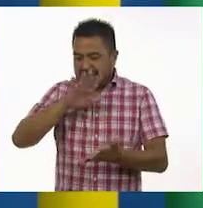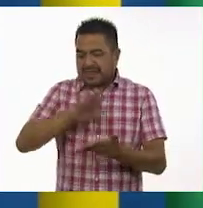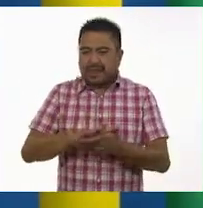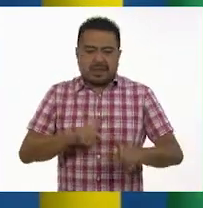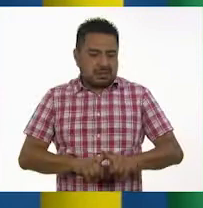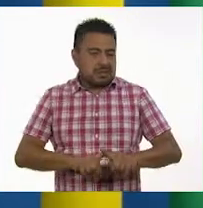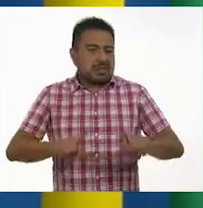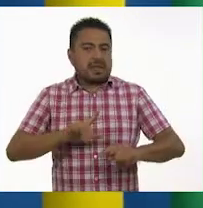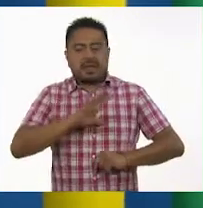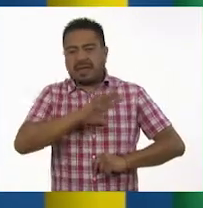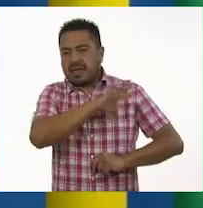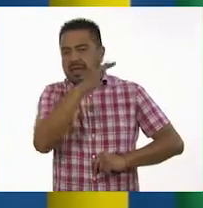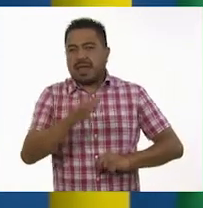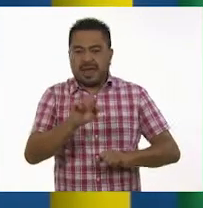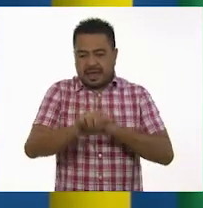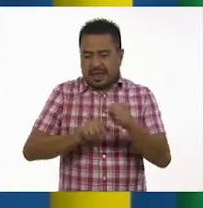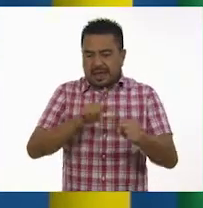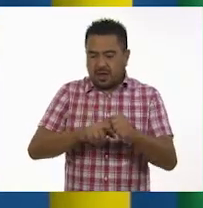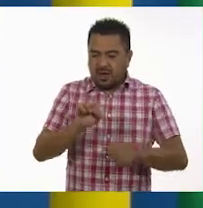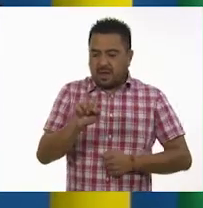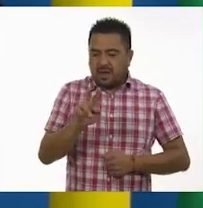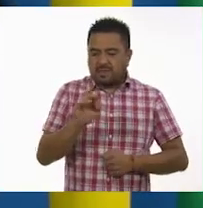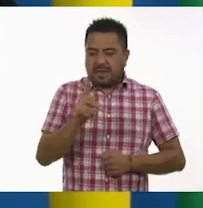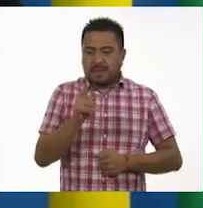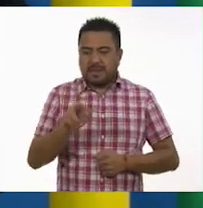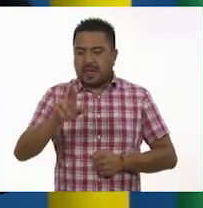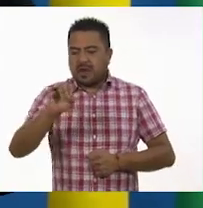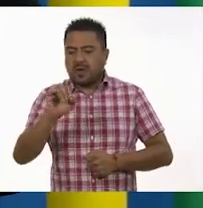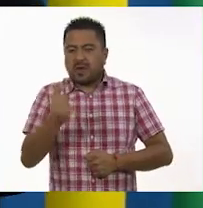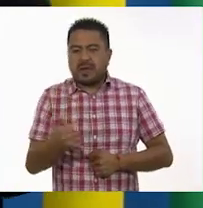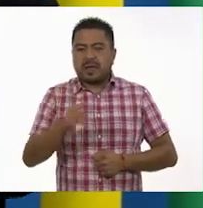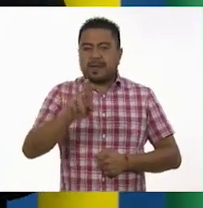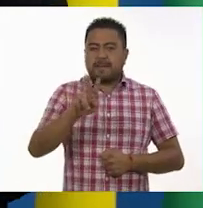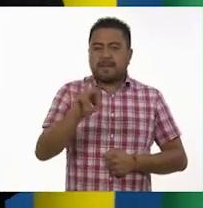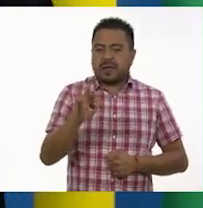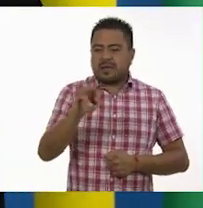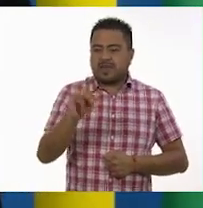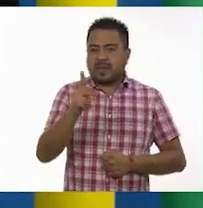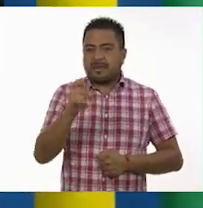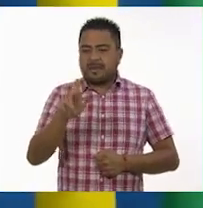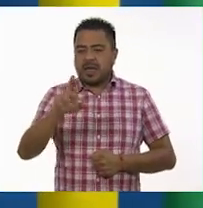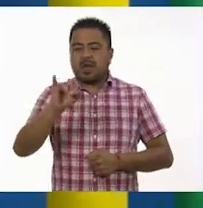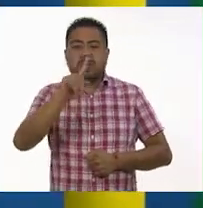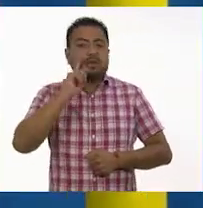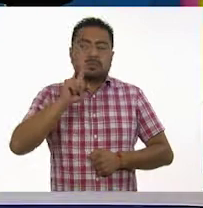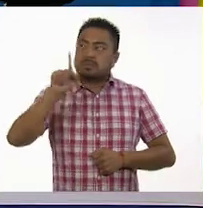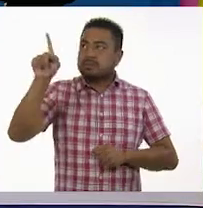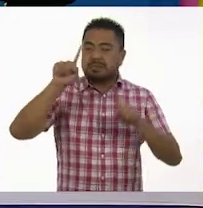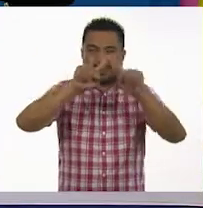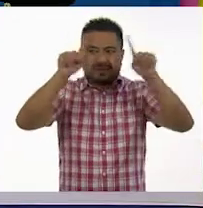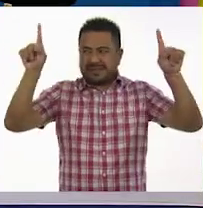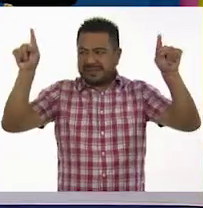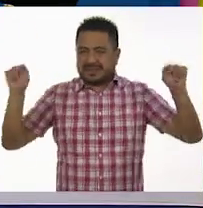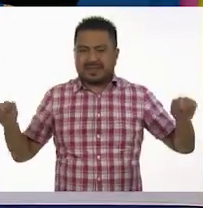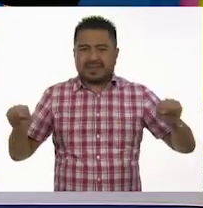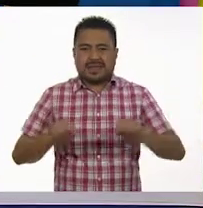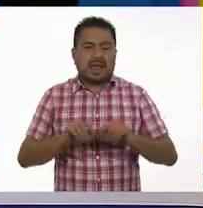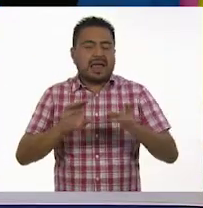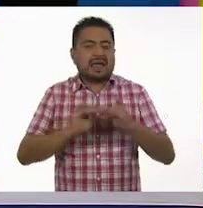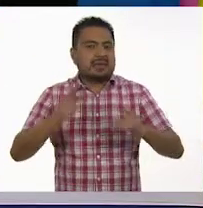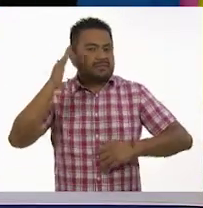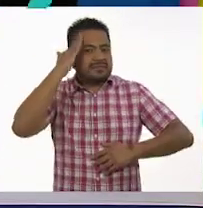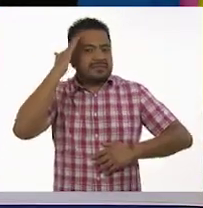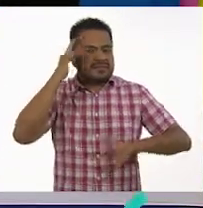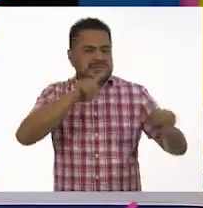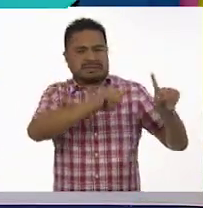diferencias generales entre animales ovíparos y vivíparos. Mira, en el pizarrón hay una tabla como título dice